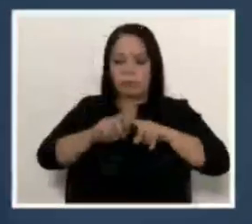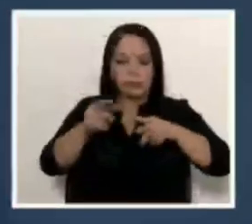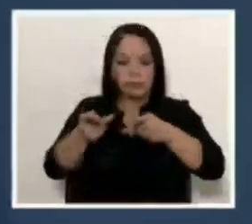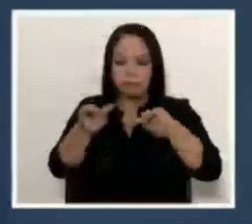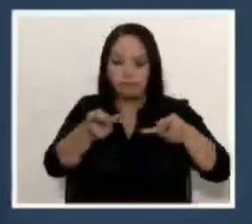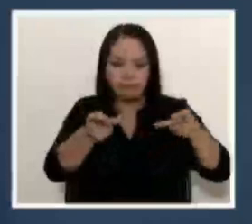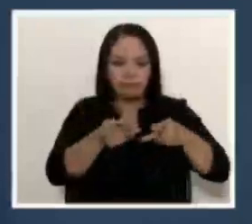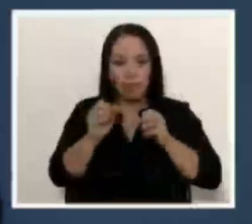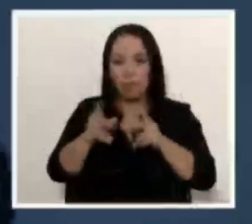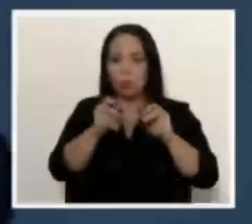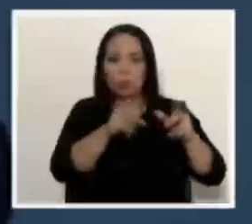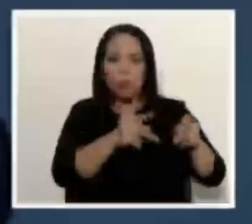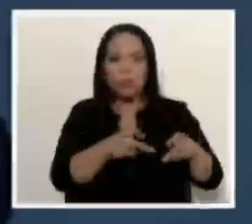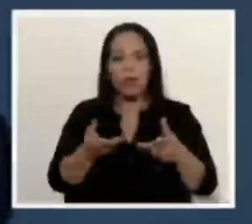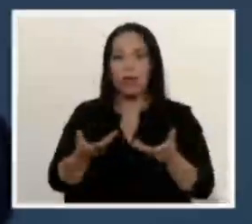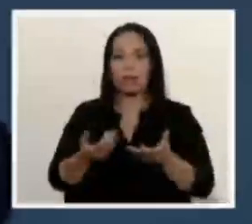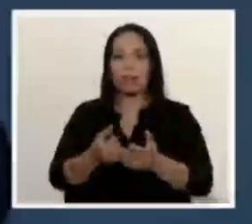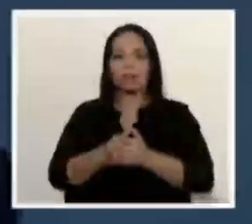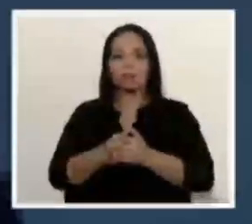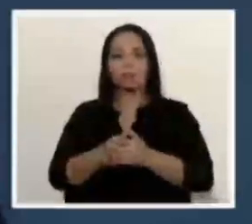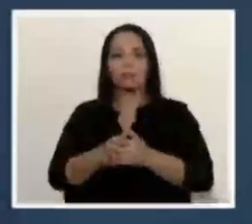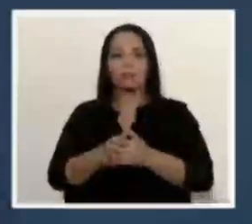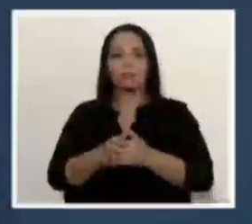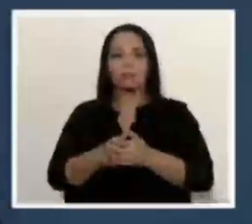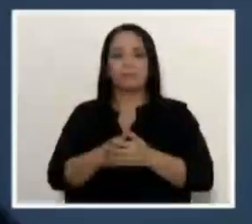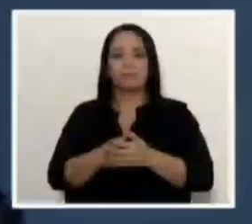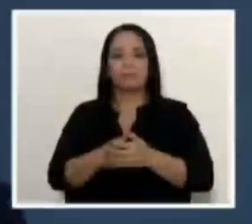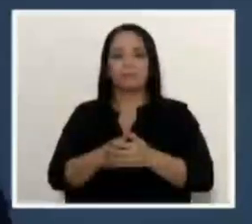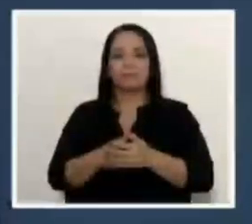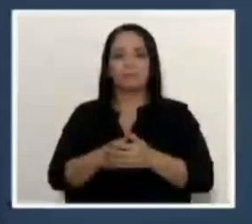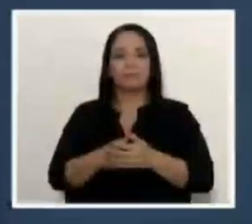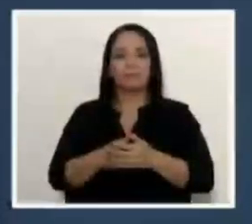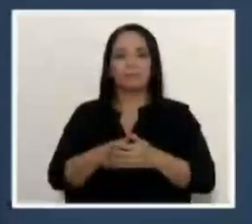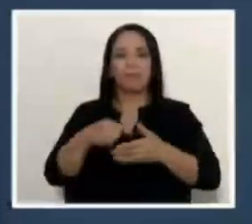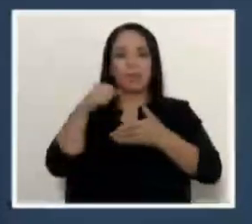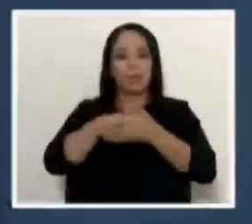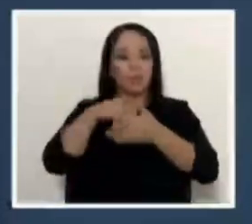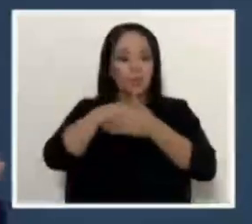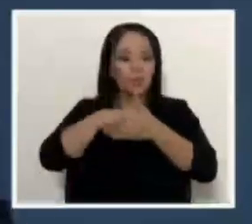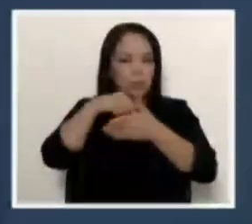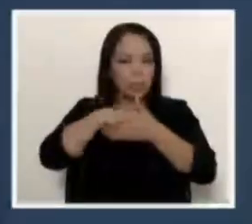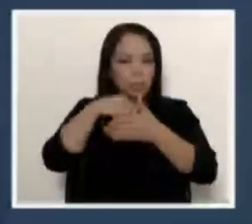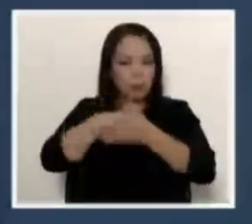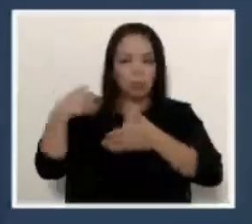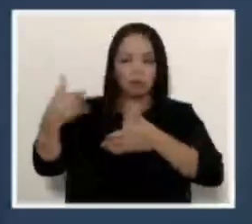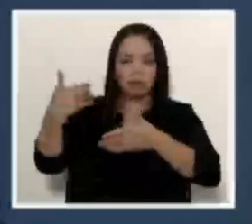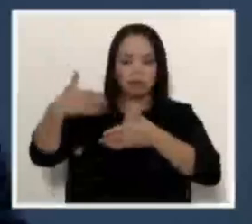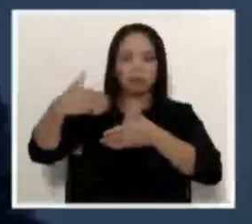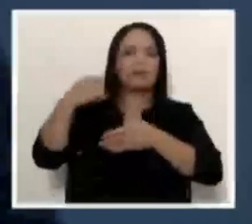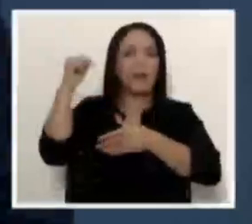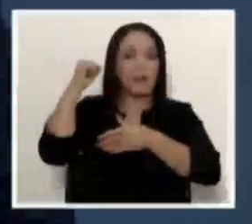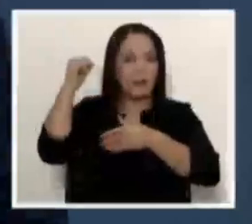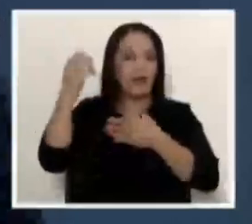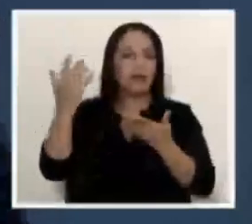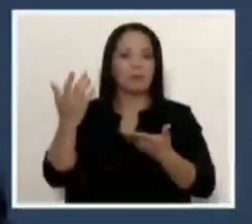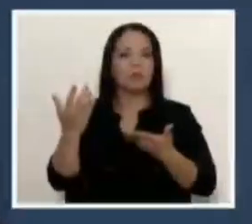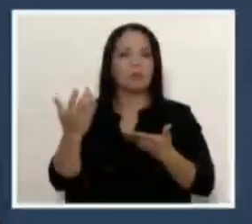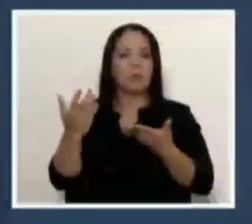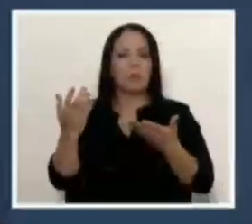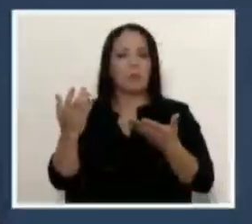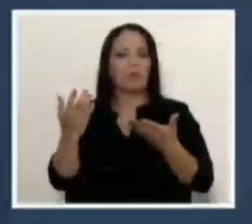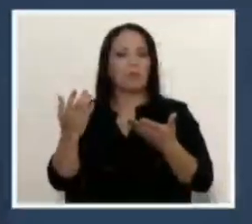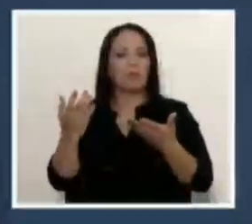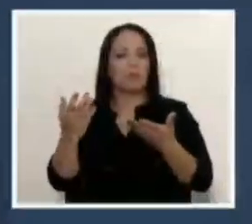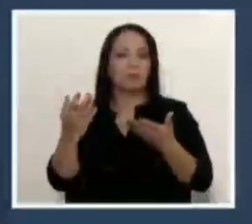más generación de oportunidades, una lucha que se está ganando, que se ha venido ganando de manera muy clara